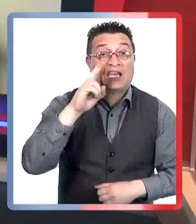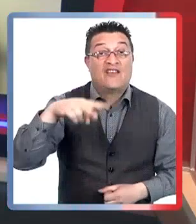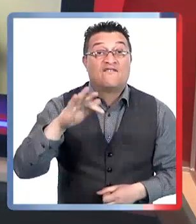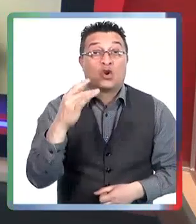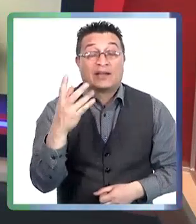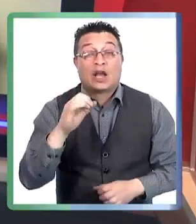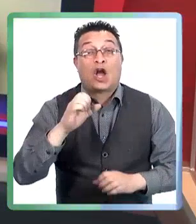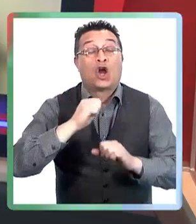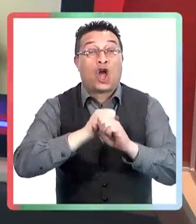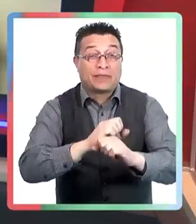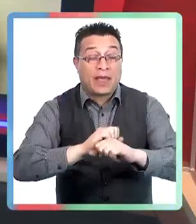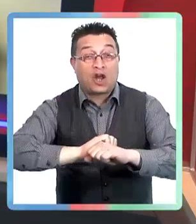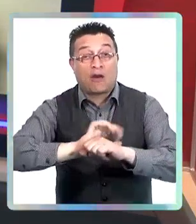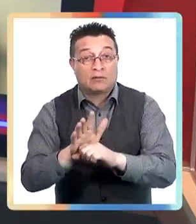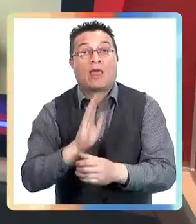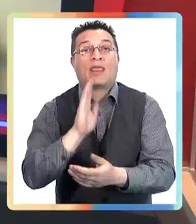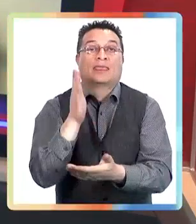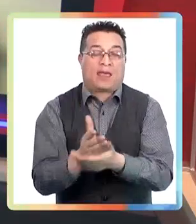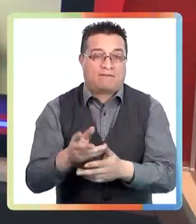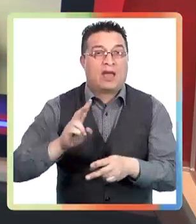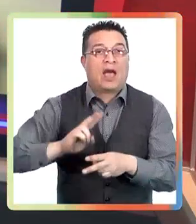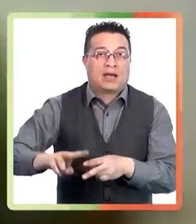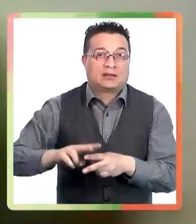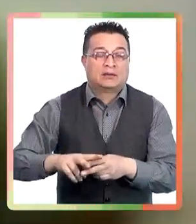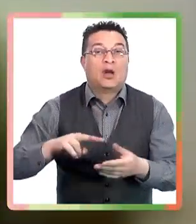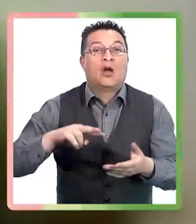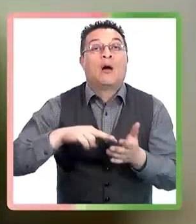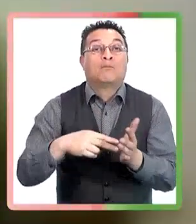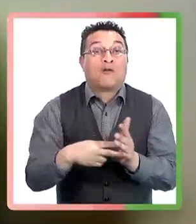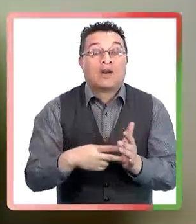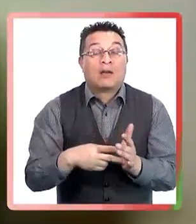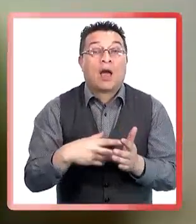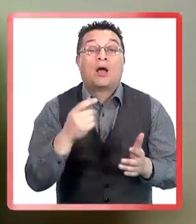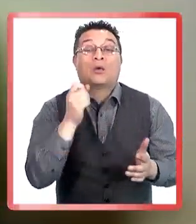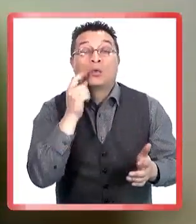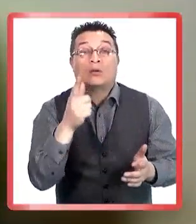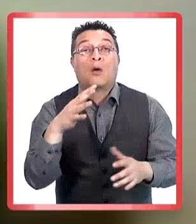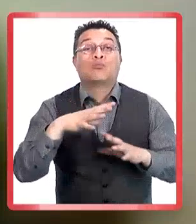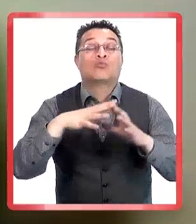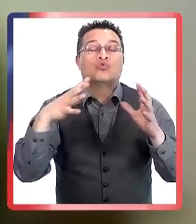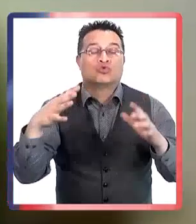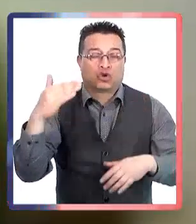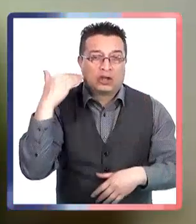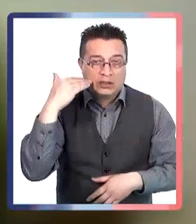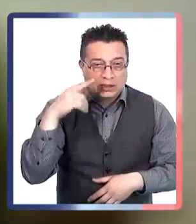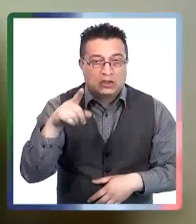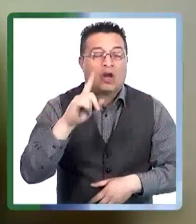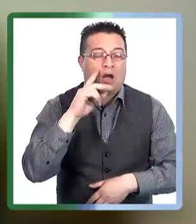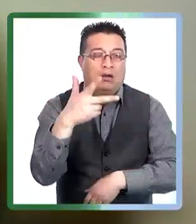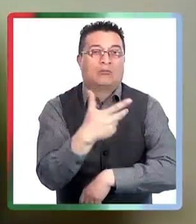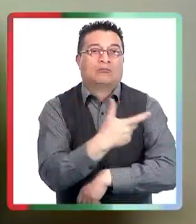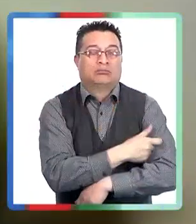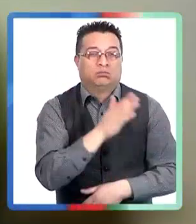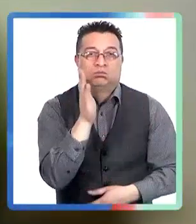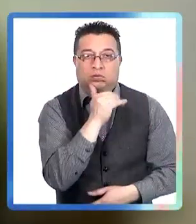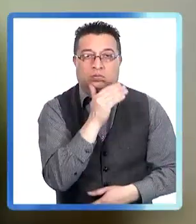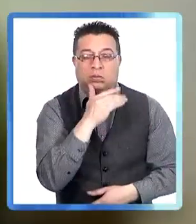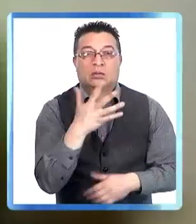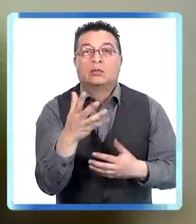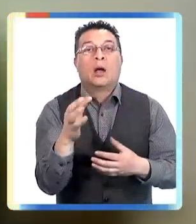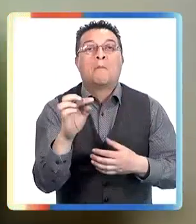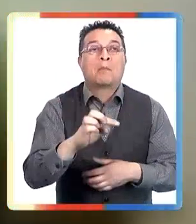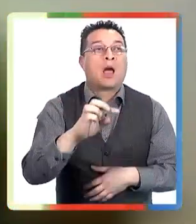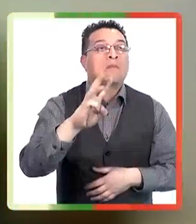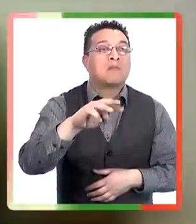decirle a esos papás y mamás que nos están viendo desde Arica Magallanes? El gran argumento que yo he escuchado de los papás y de personas para no vacunar a sus hijos,